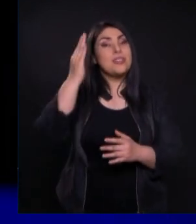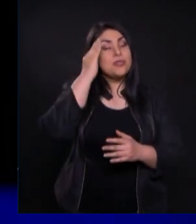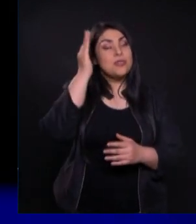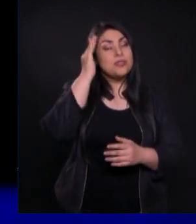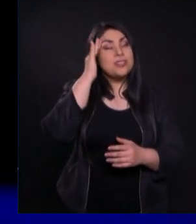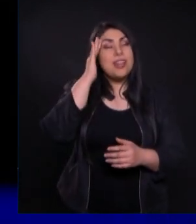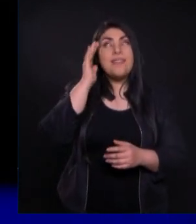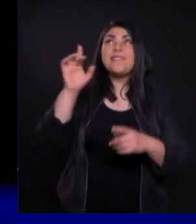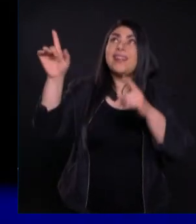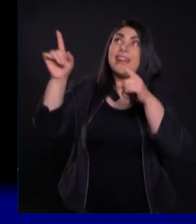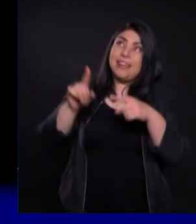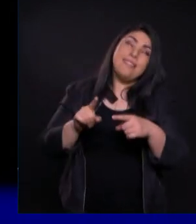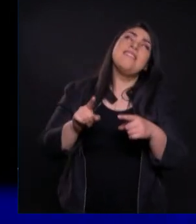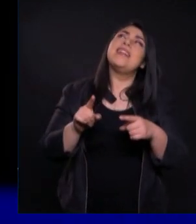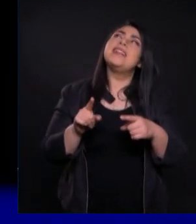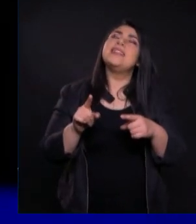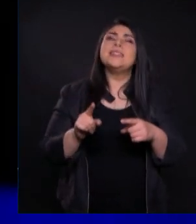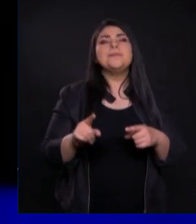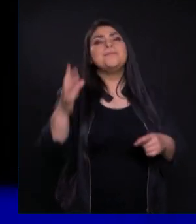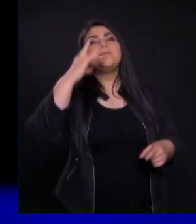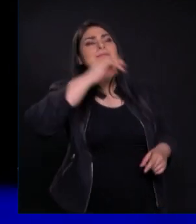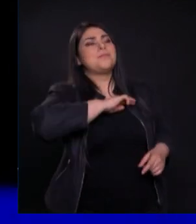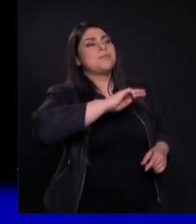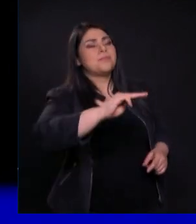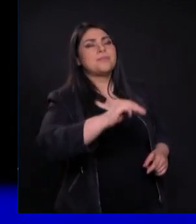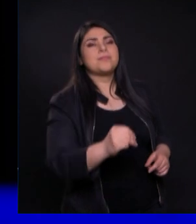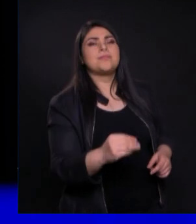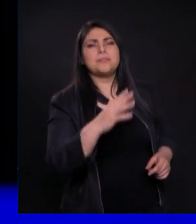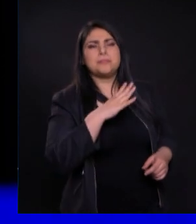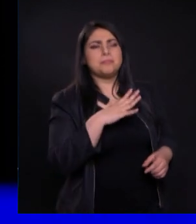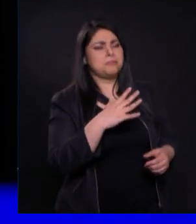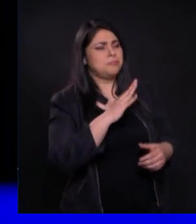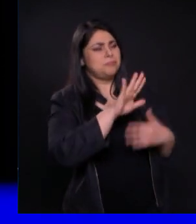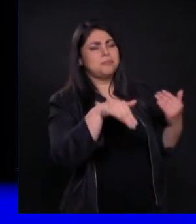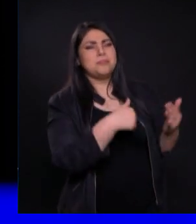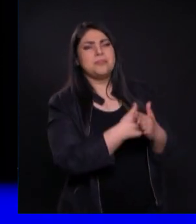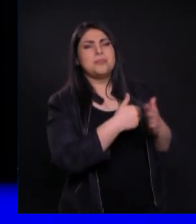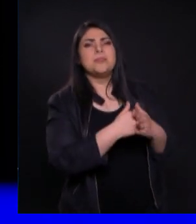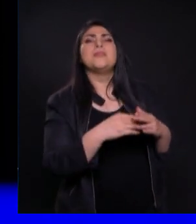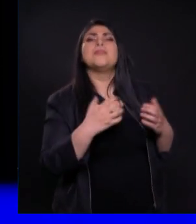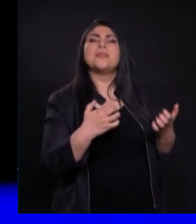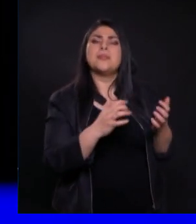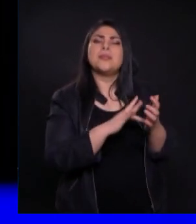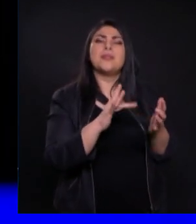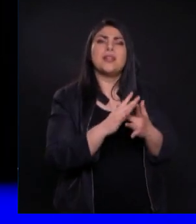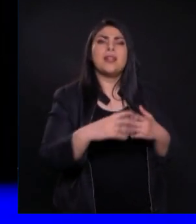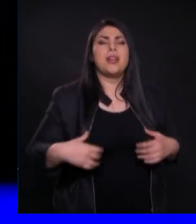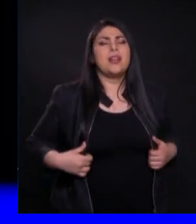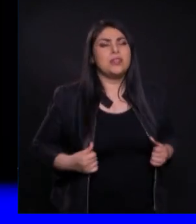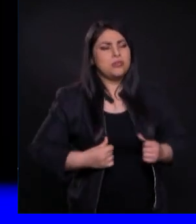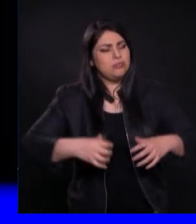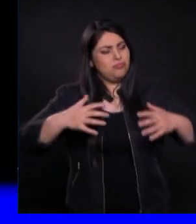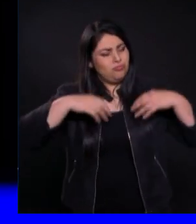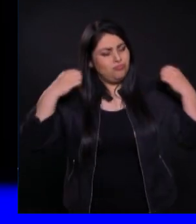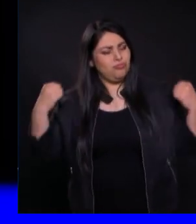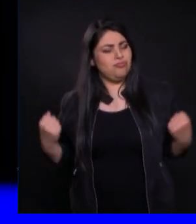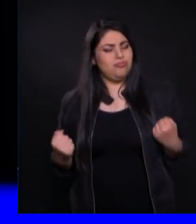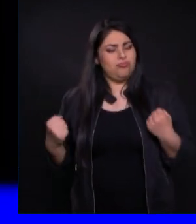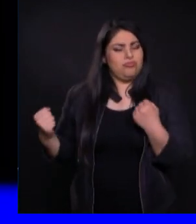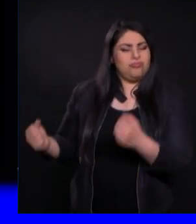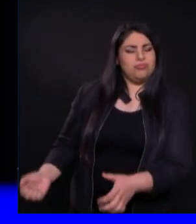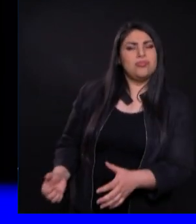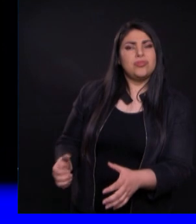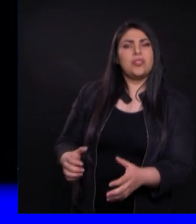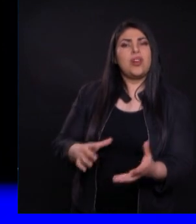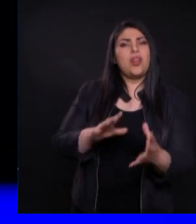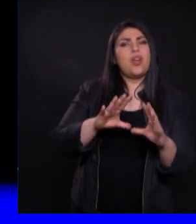Dios Y a Dios iba Se levantó De la cena Y se quitó Su manto Y tomando Una toalla